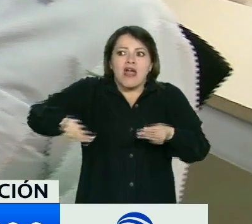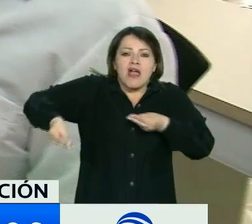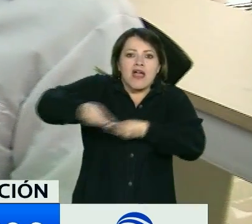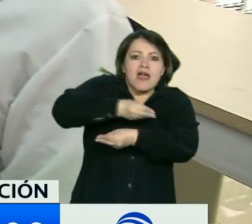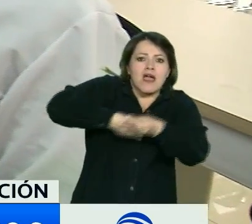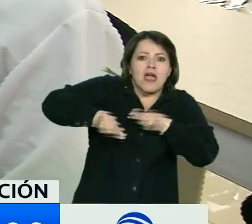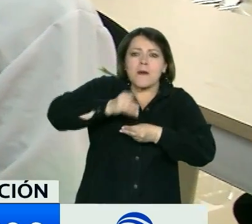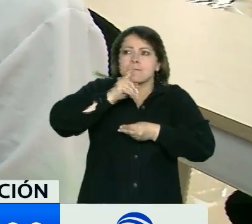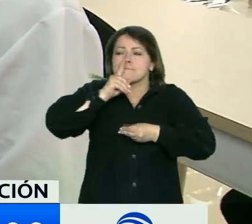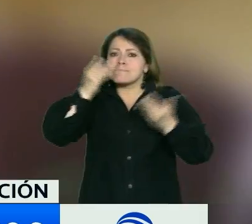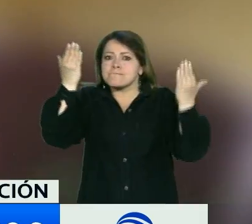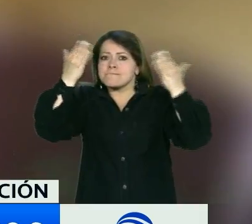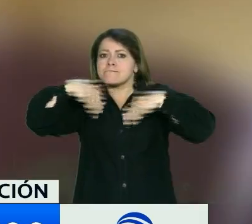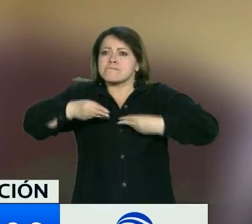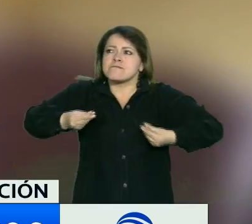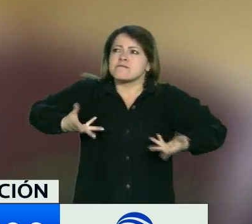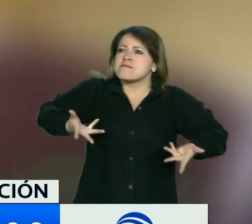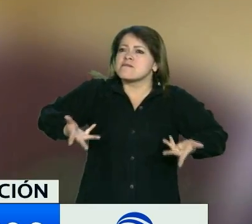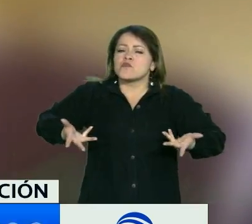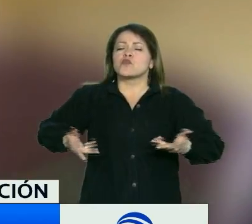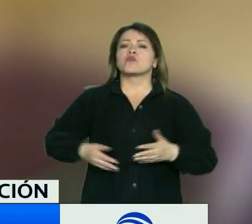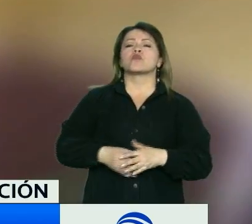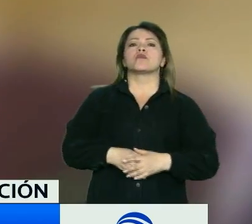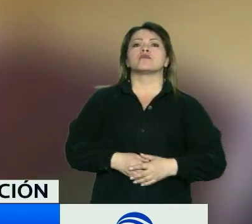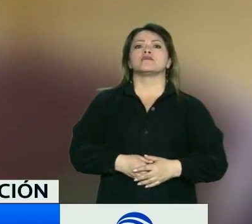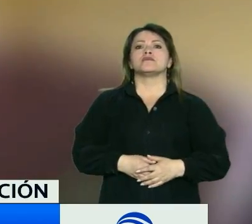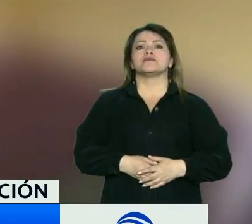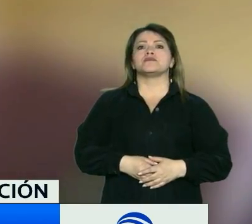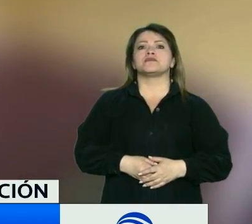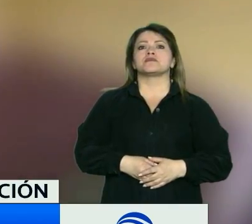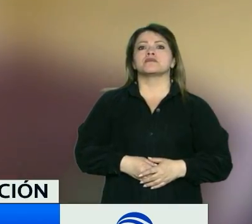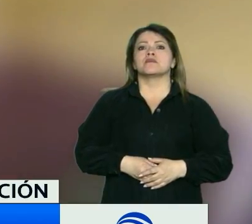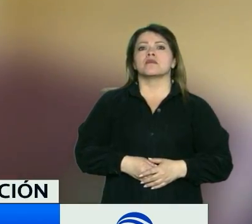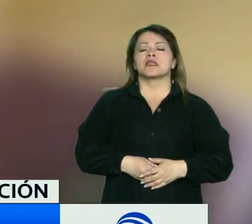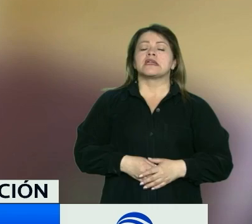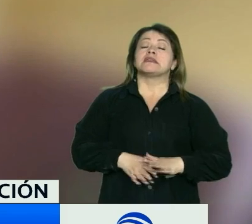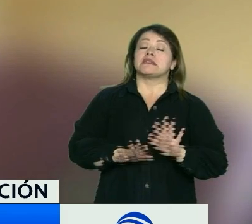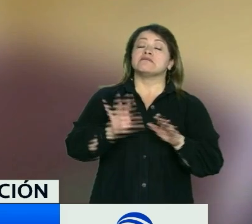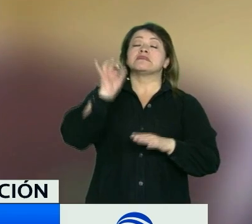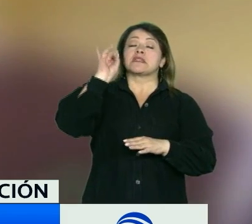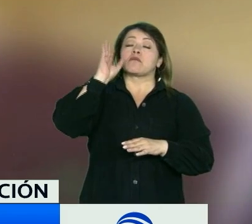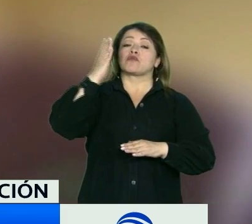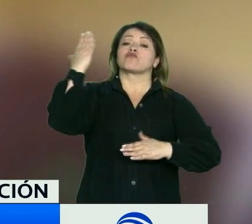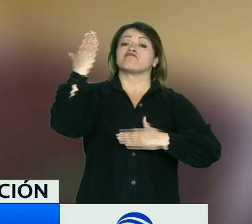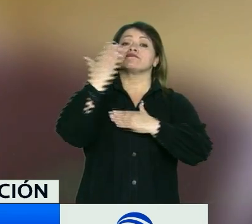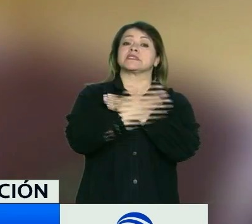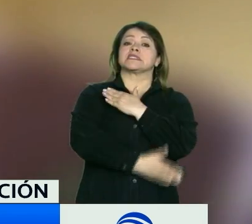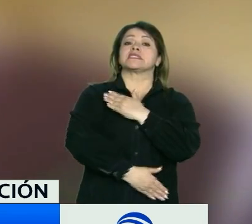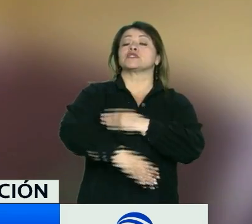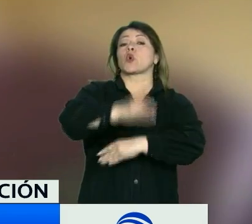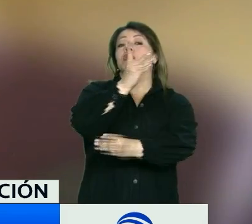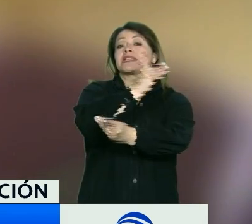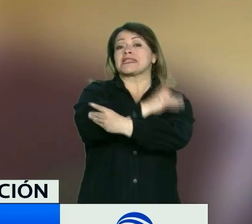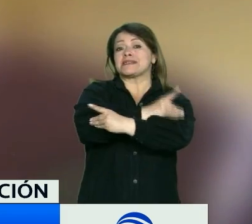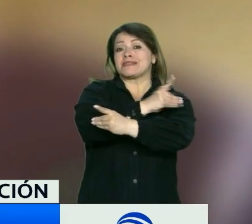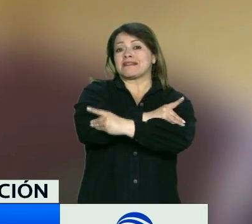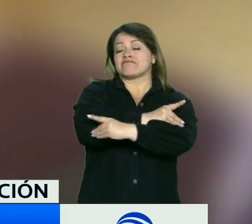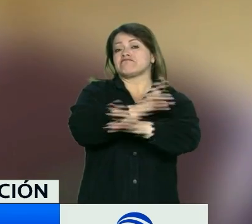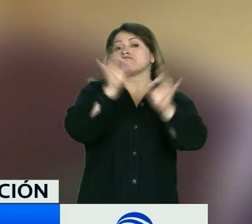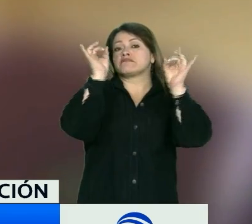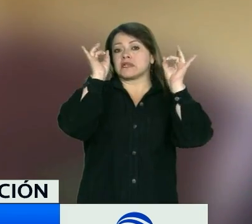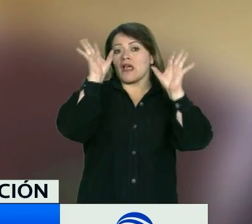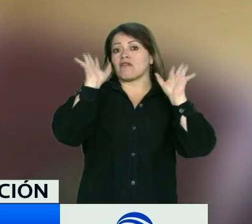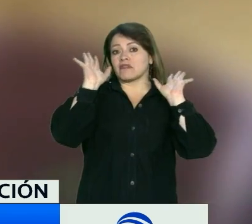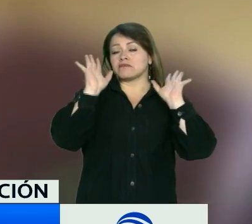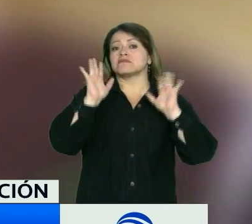Delegada para la Indagación. Esto puede llegar a una sanción de tipo disciplinaria, desde la más leve hasta la más grave, que en este